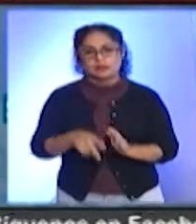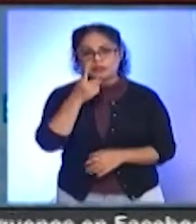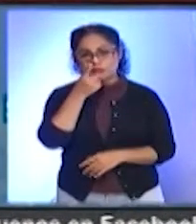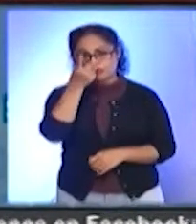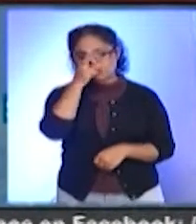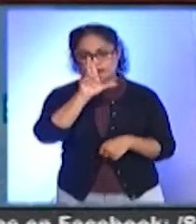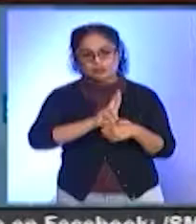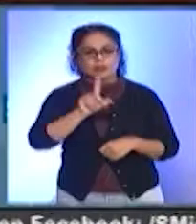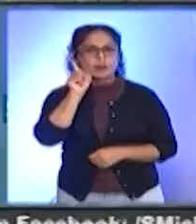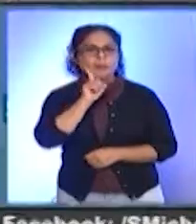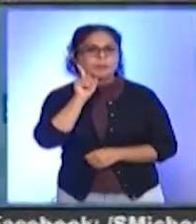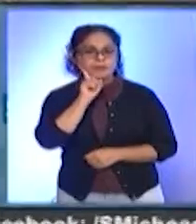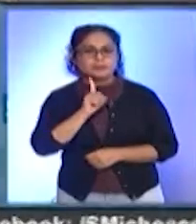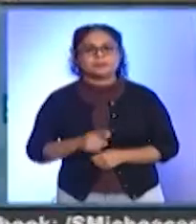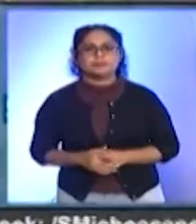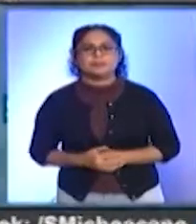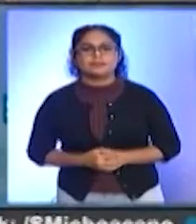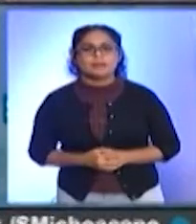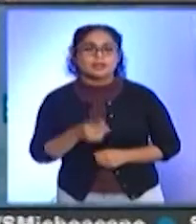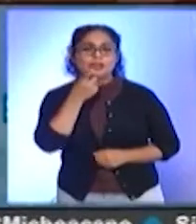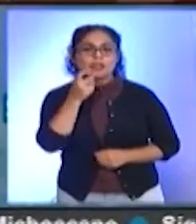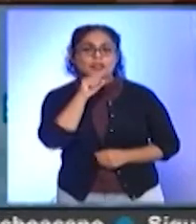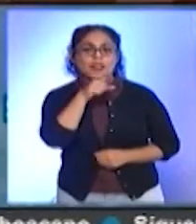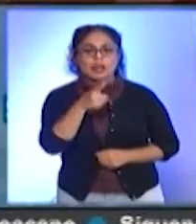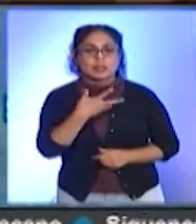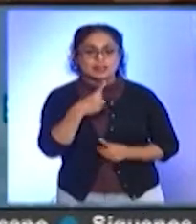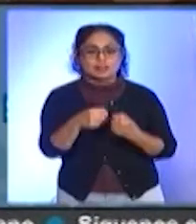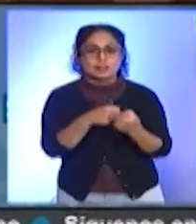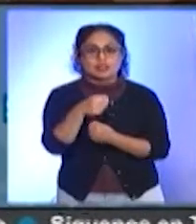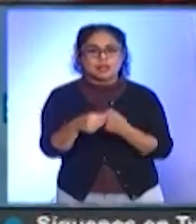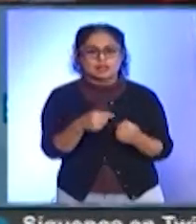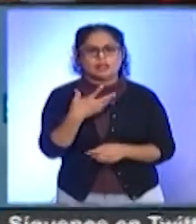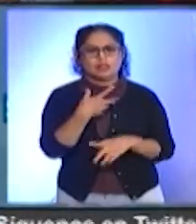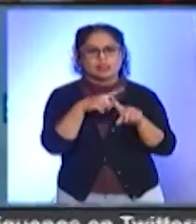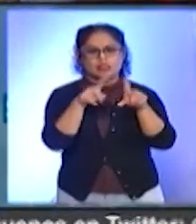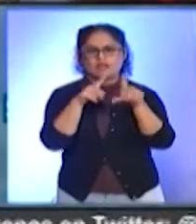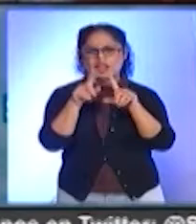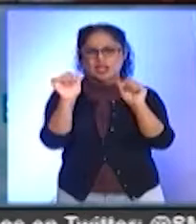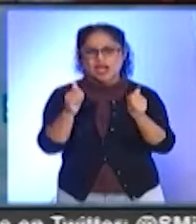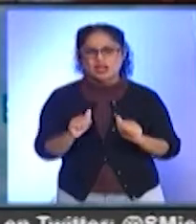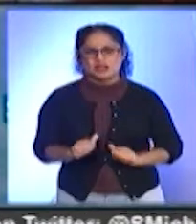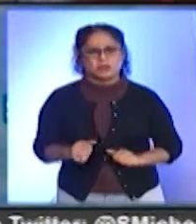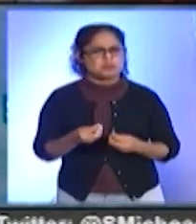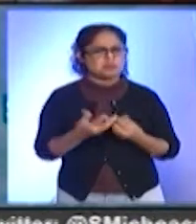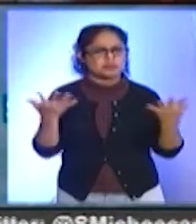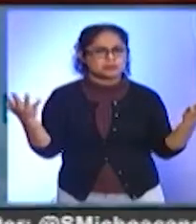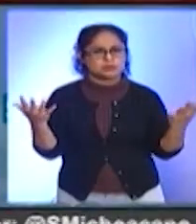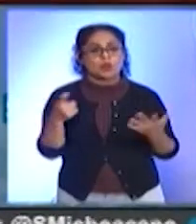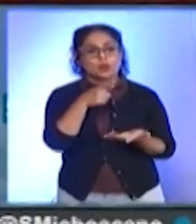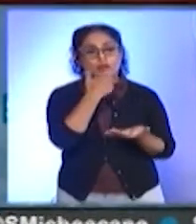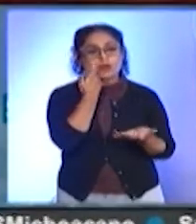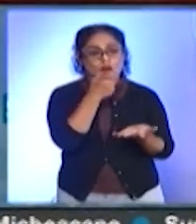general, María Emilia Reyes Oseguera. Detalló que en la tienda física las ofertas son en las diferentes ramas artesanales. Las y los